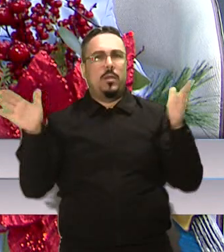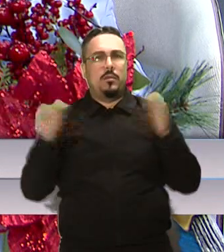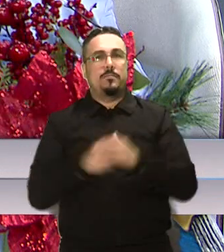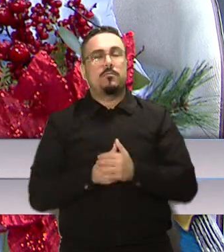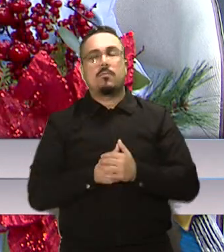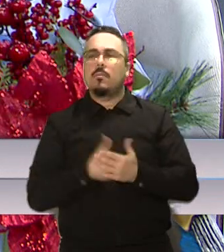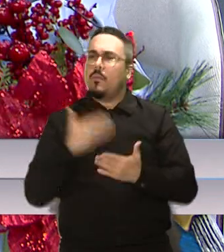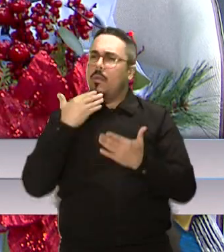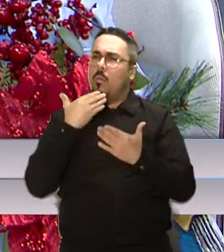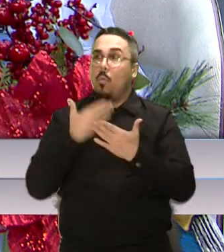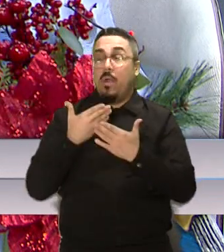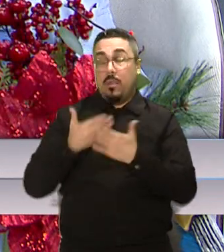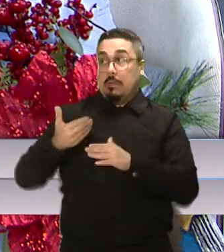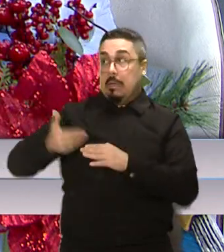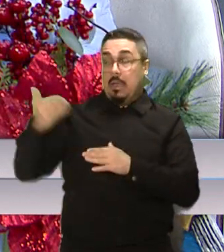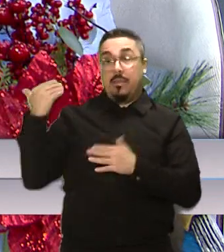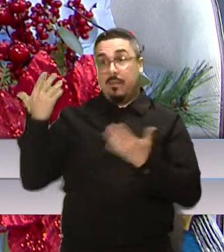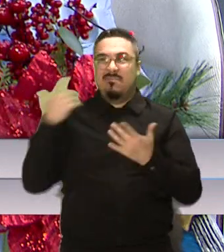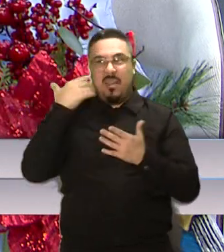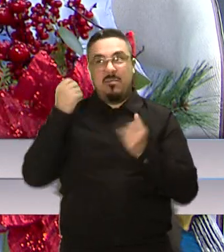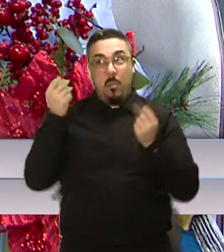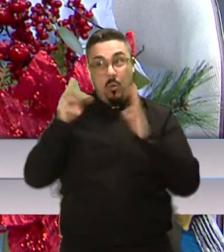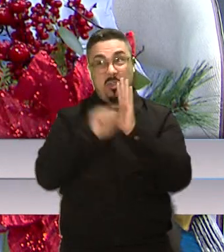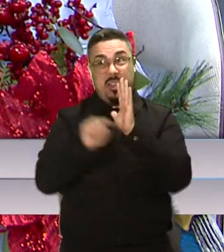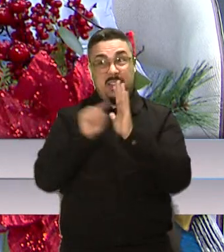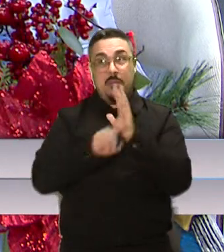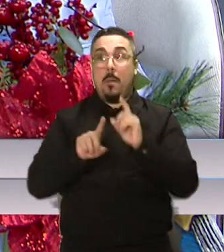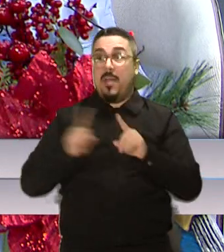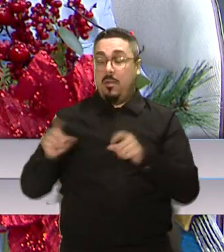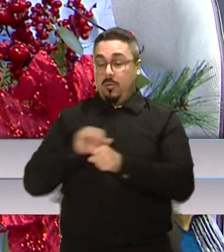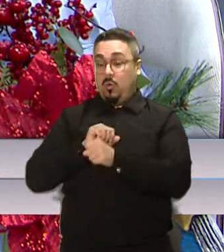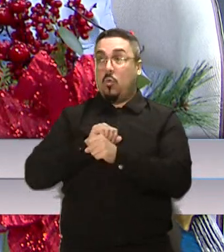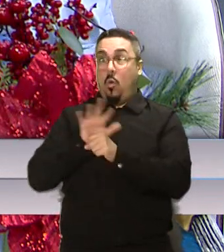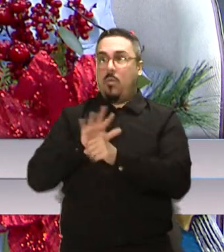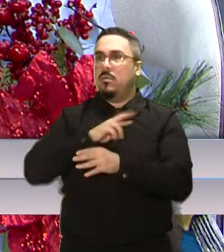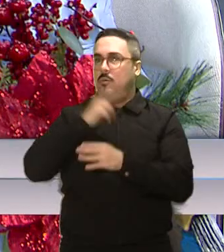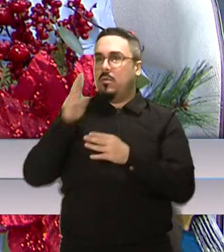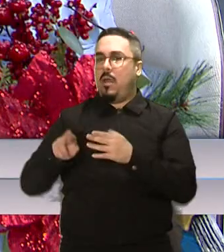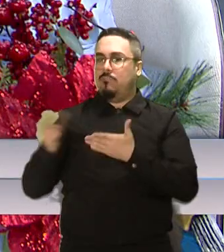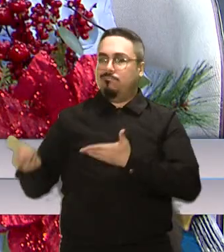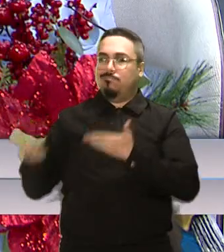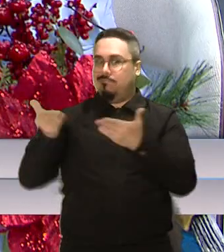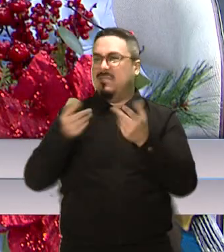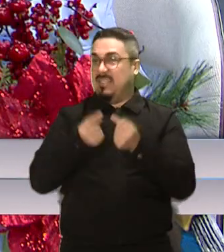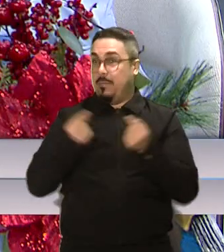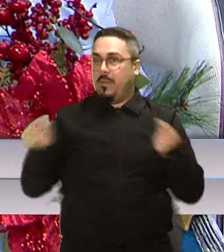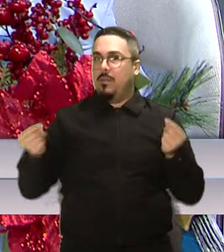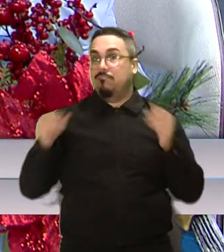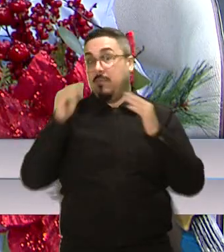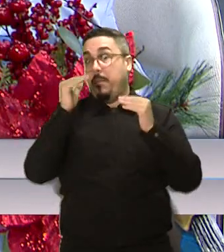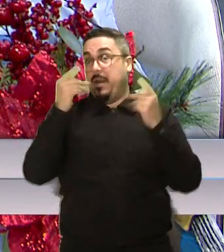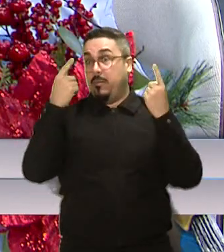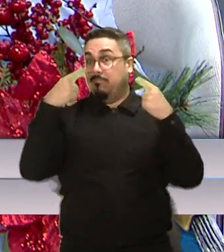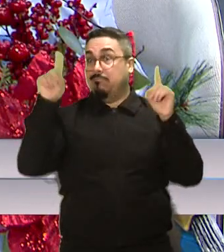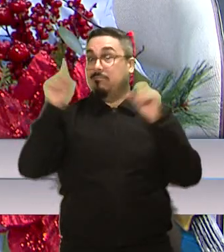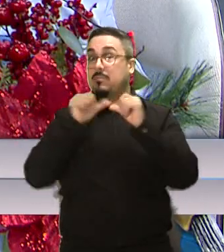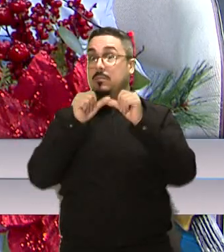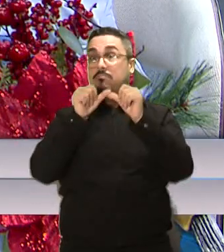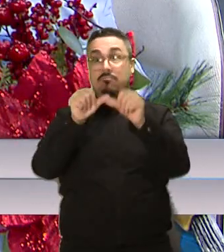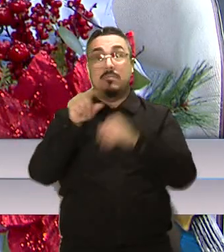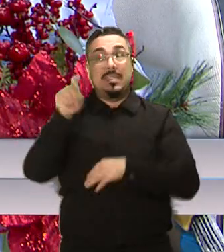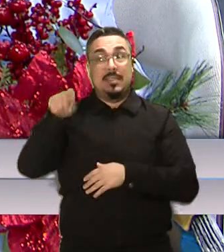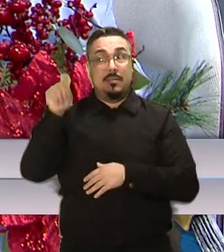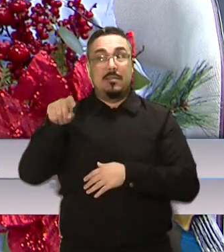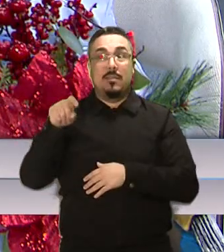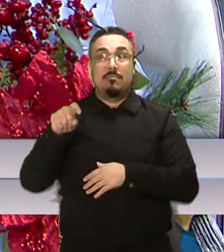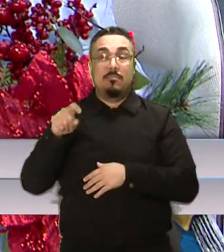lo menos, ¿verdad?, dentro de todo lo negativo que surgió, tenemos ese legado que esperemos que permanezca porque ciertamente hace falta para los